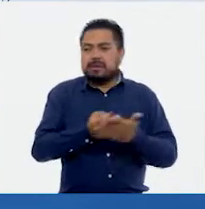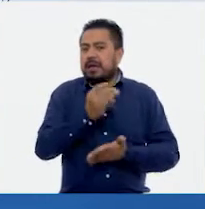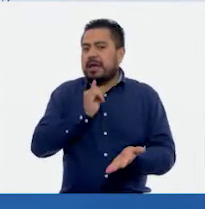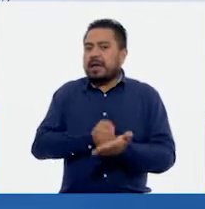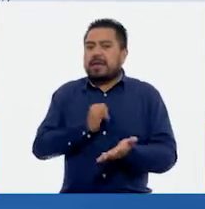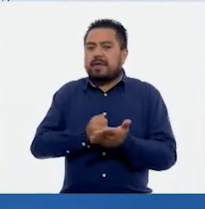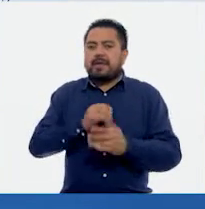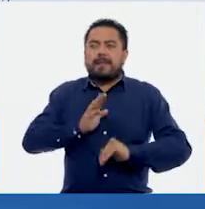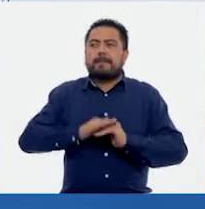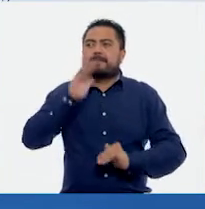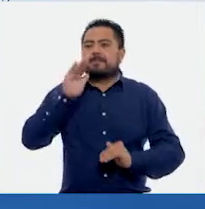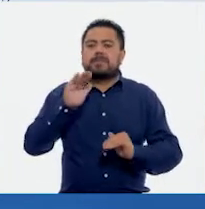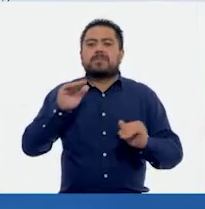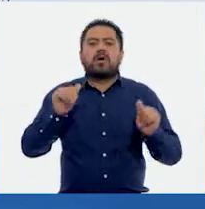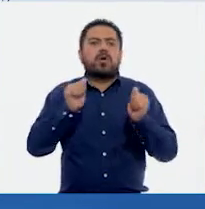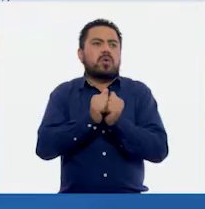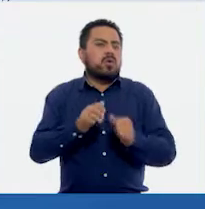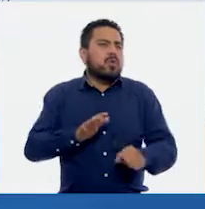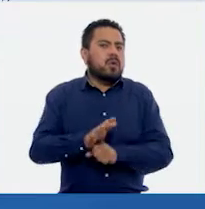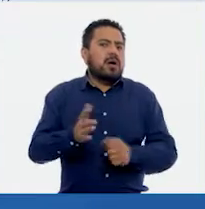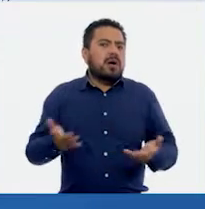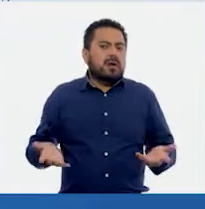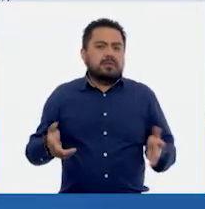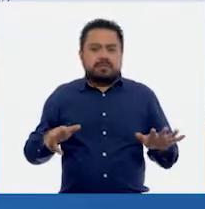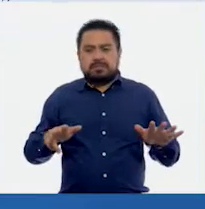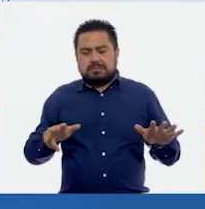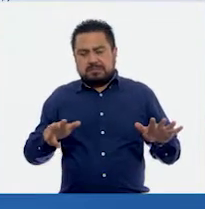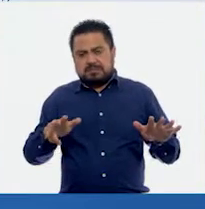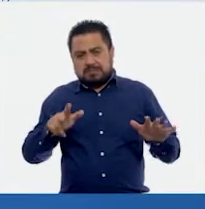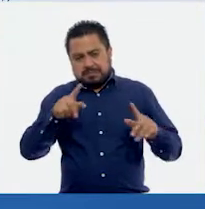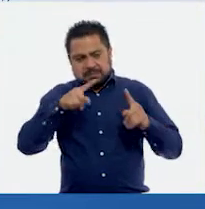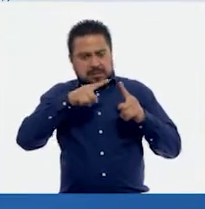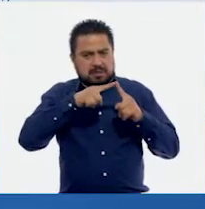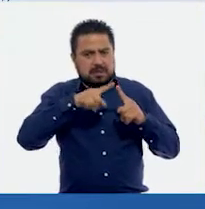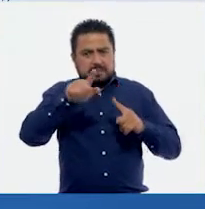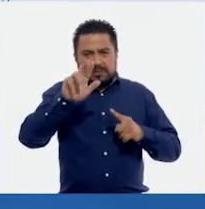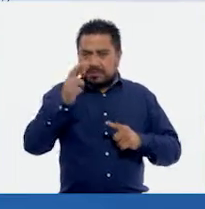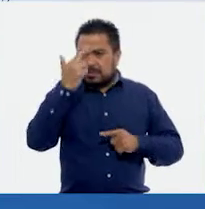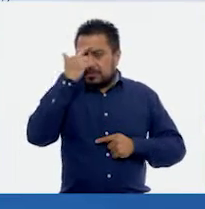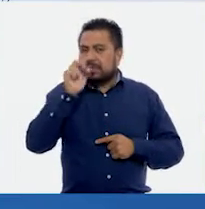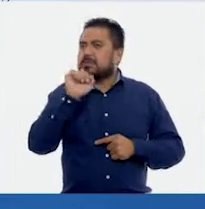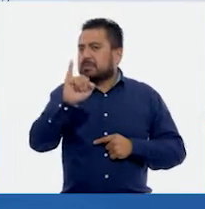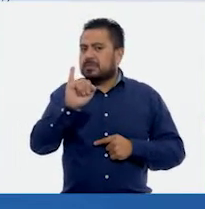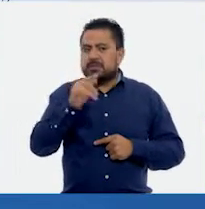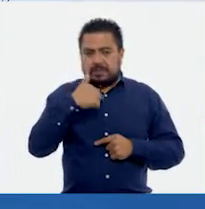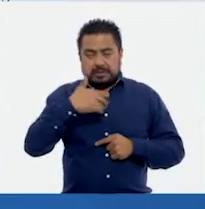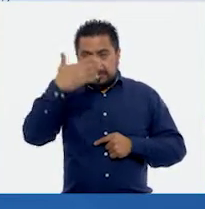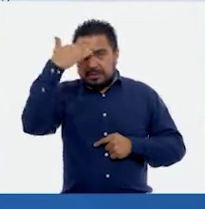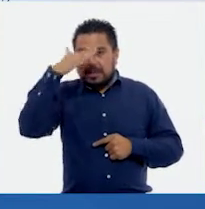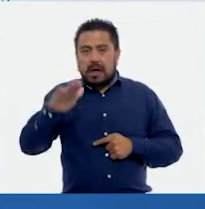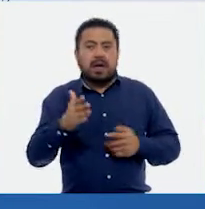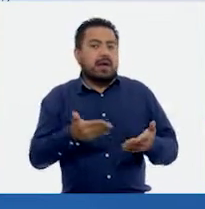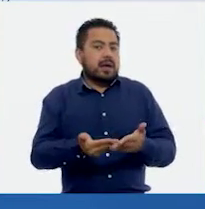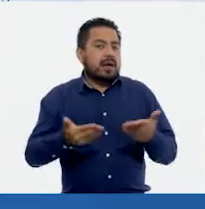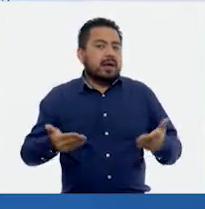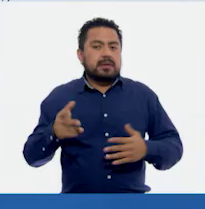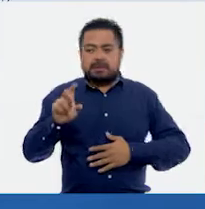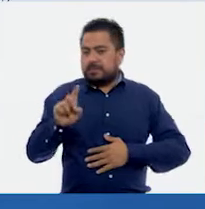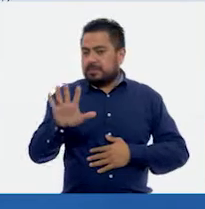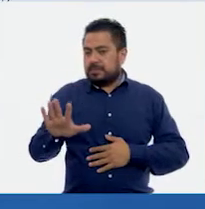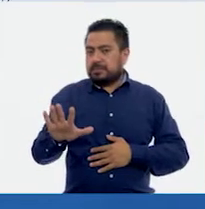extra, con divisiones, ¿recuerdan? Sí. Sabemos que es el